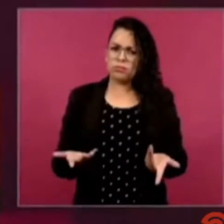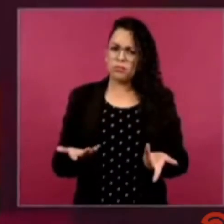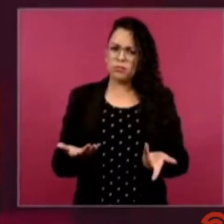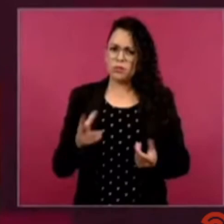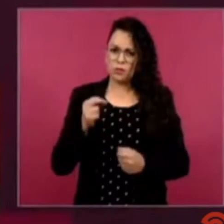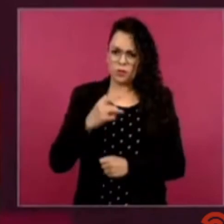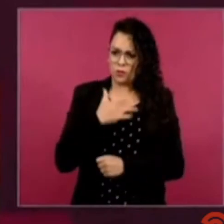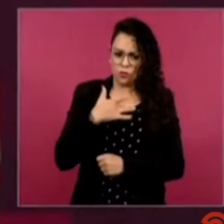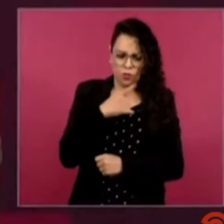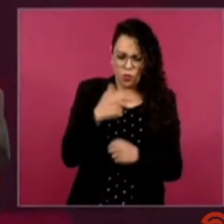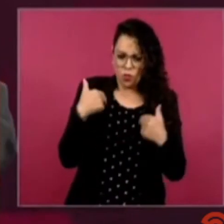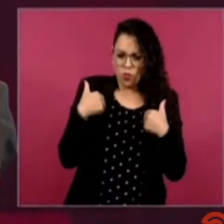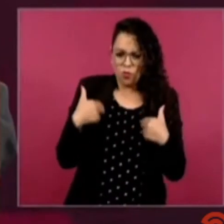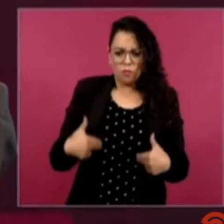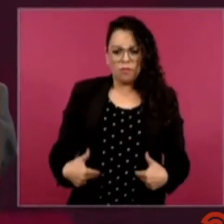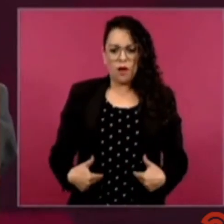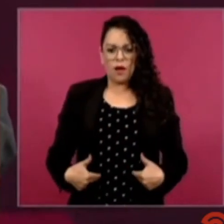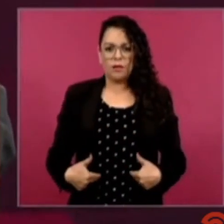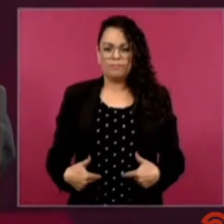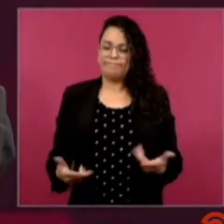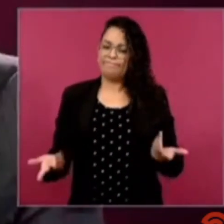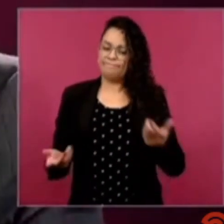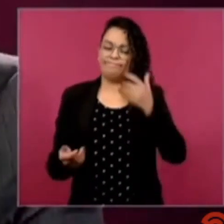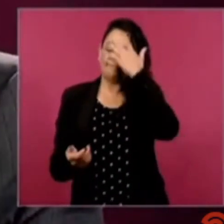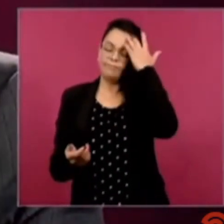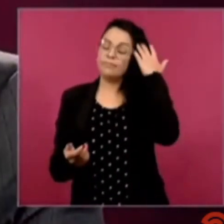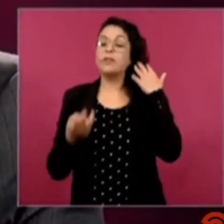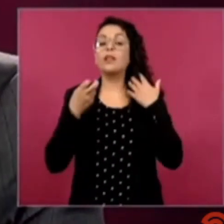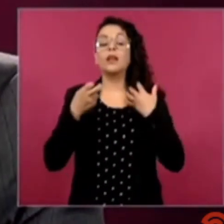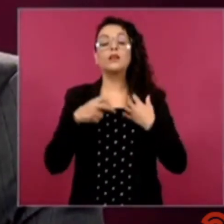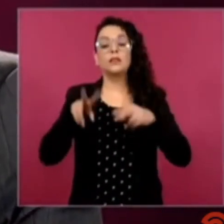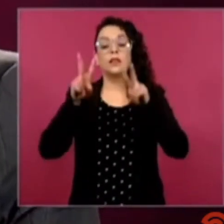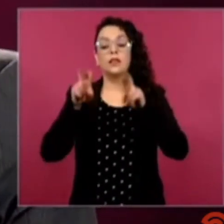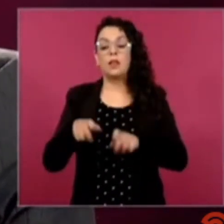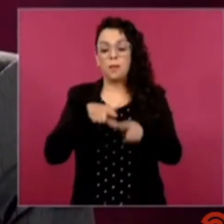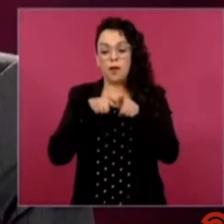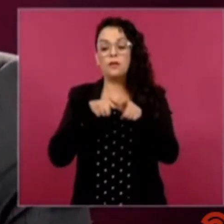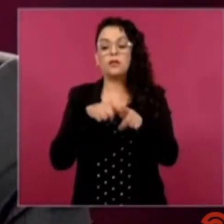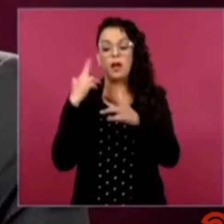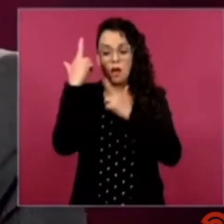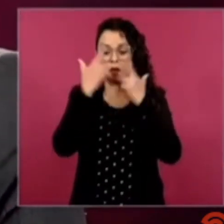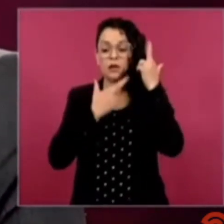Entonces, vamos a seguir tratando este tema. Una buena noticia.